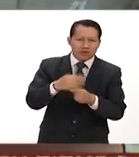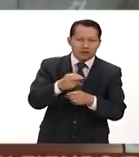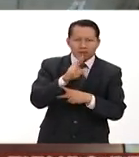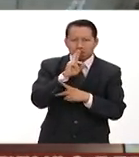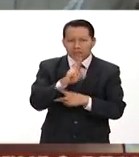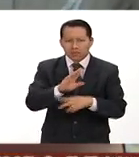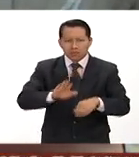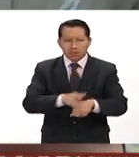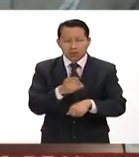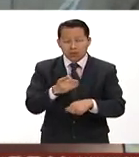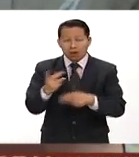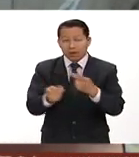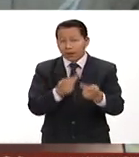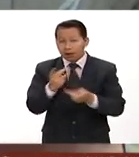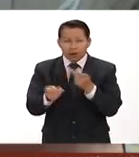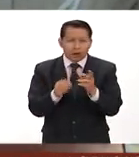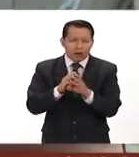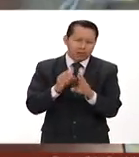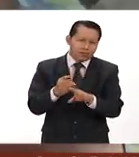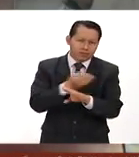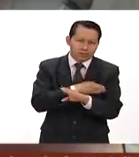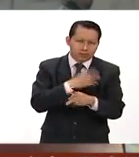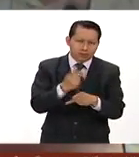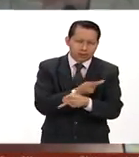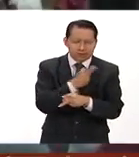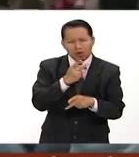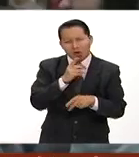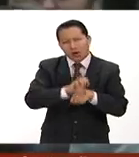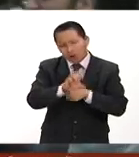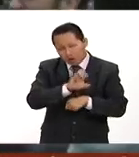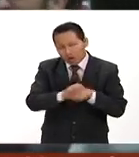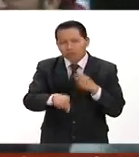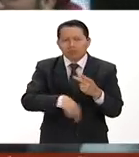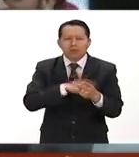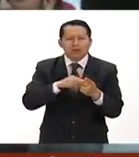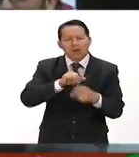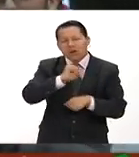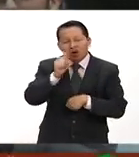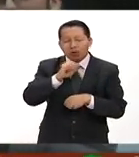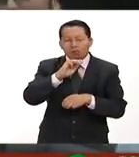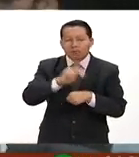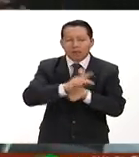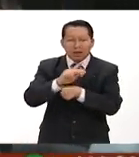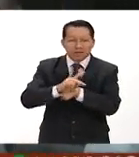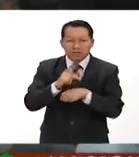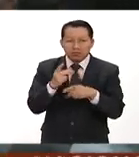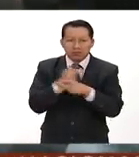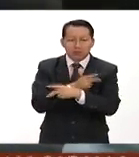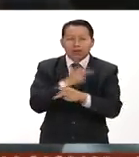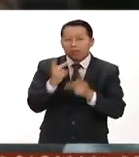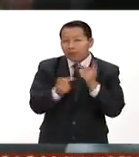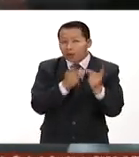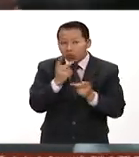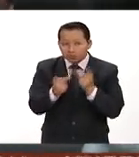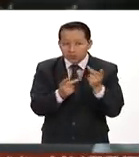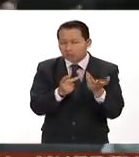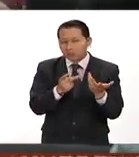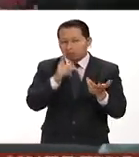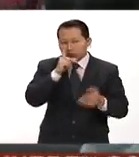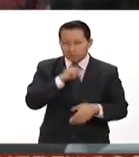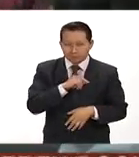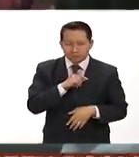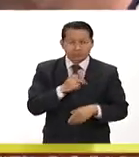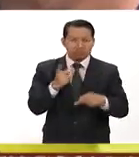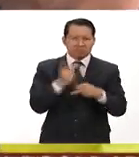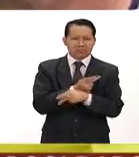que ninguna encuesta como ya ha ocurrido no solamente en Colombia ha sucedido en otras partes del mundo no supo predecir. A pesar